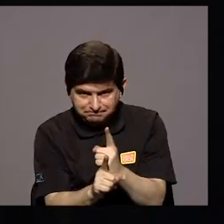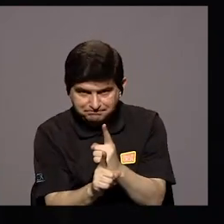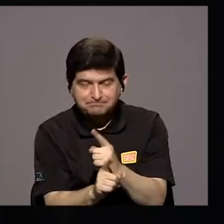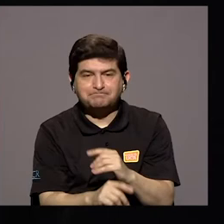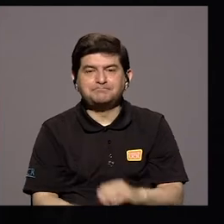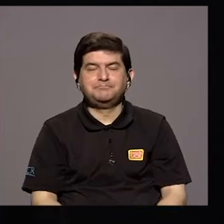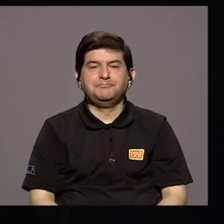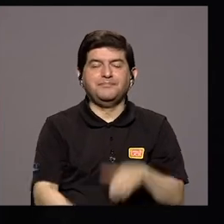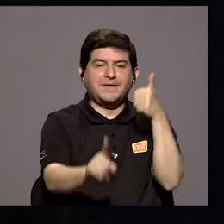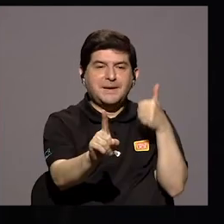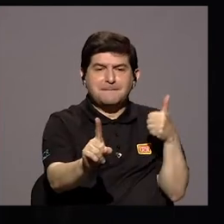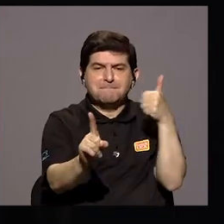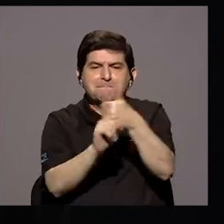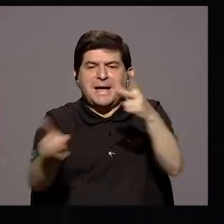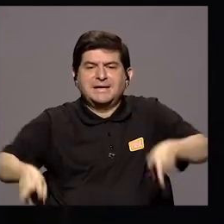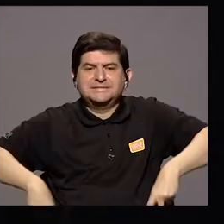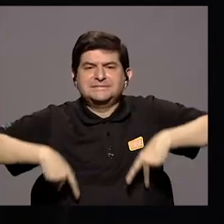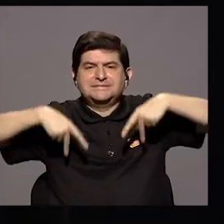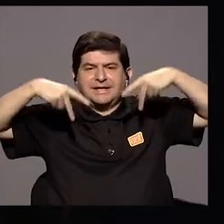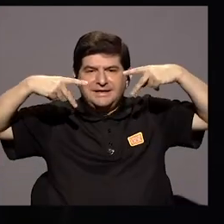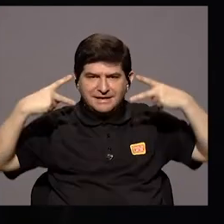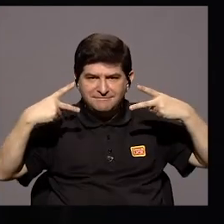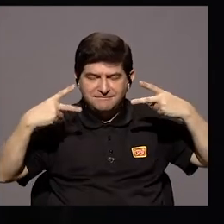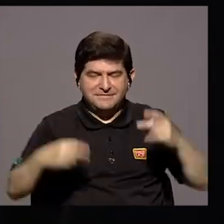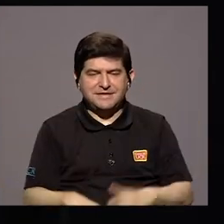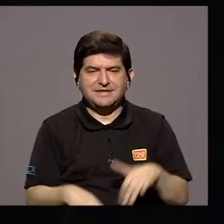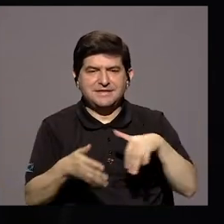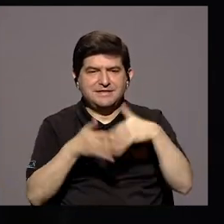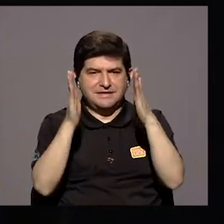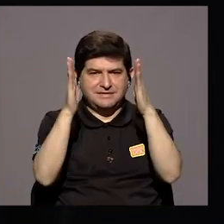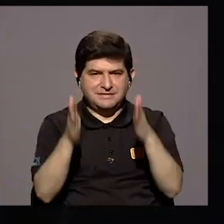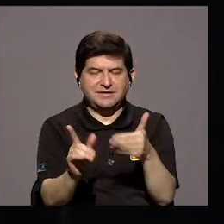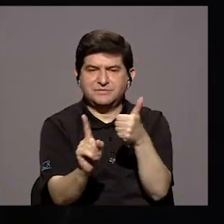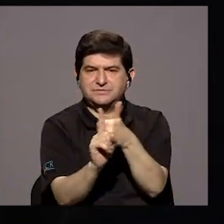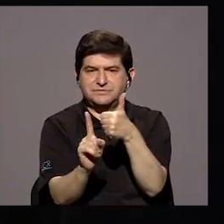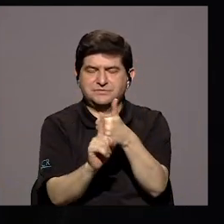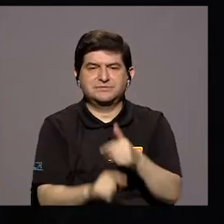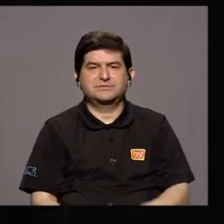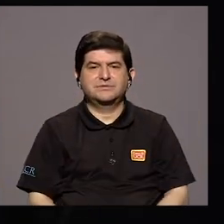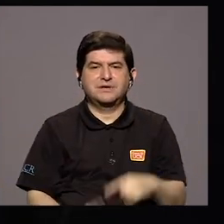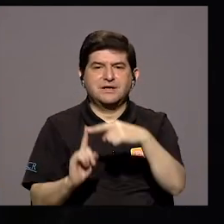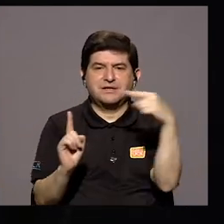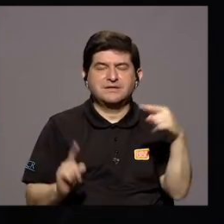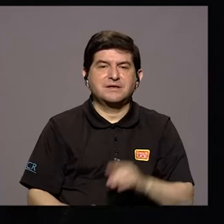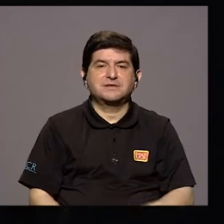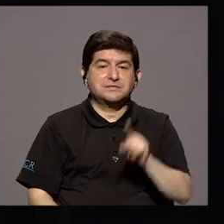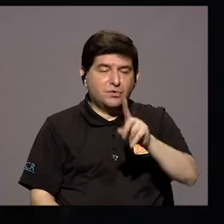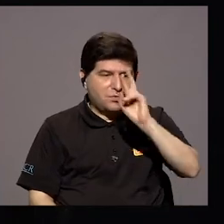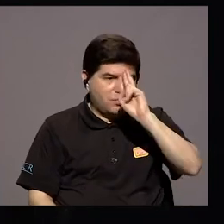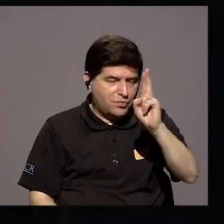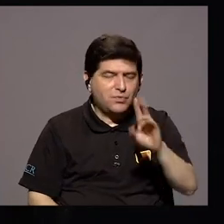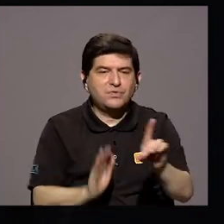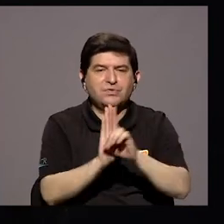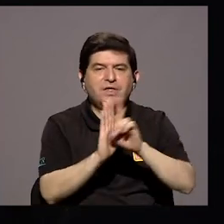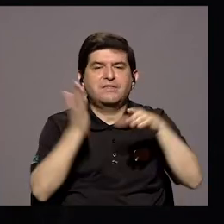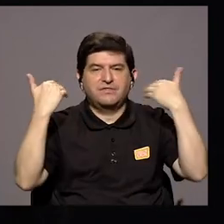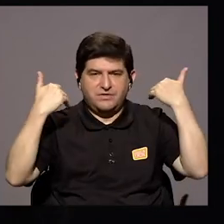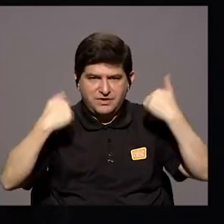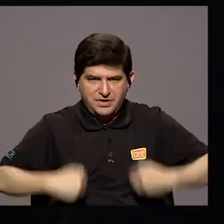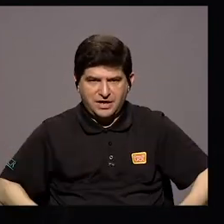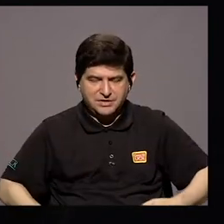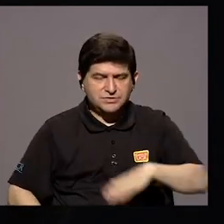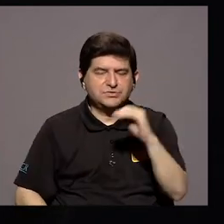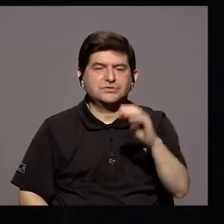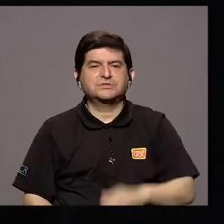Efectivamente Impacta La Vida De Nuestro Estudiantado Desde Un Sello De Reconocimiento De Los